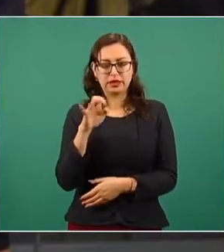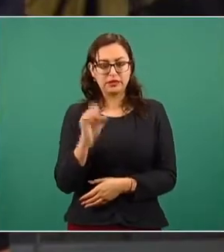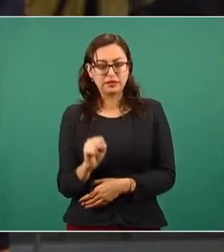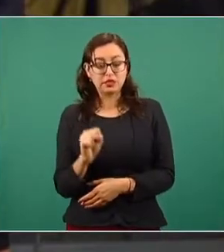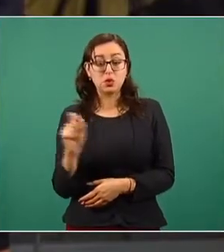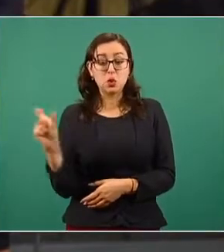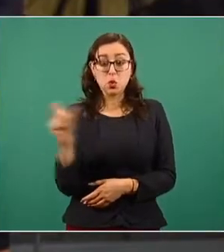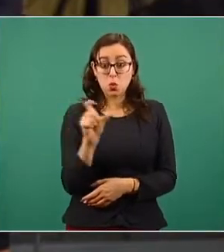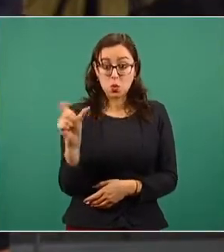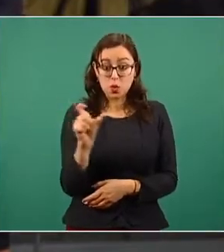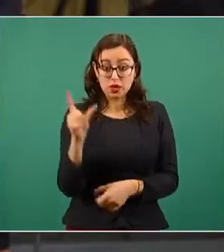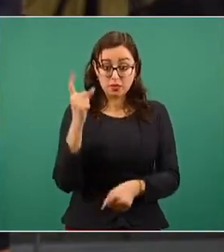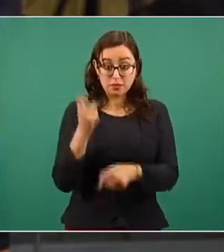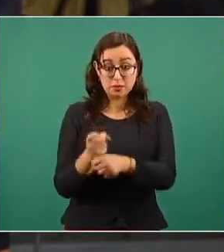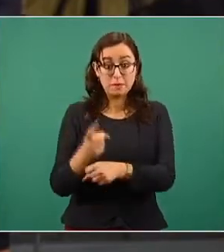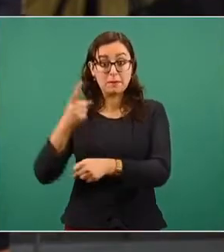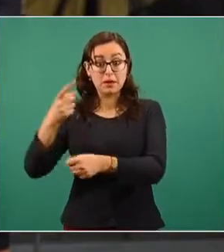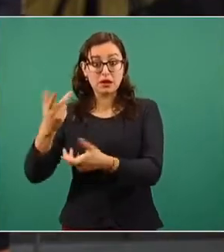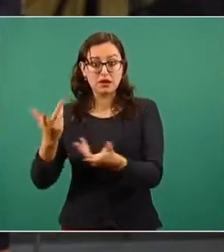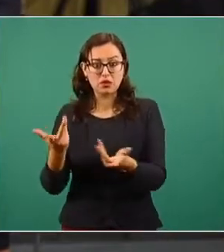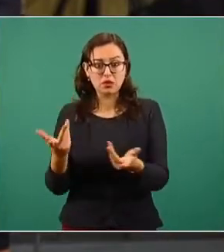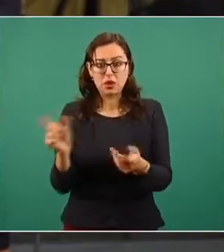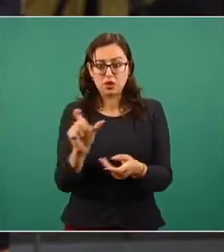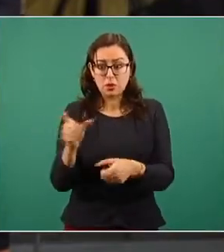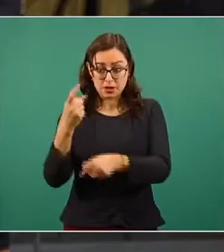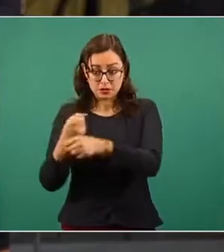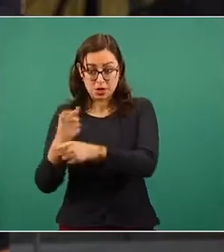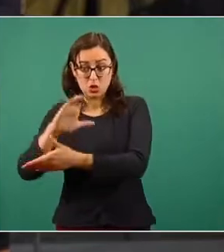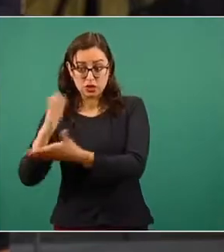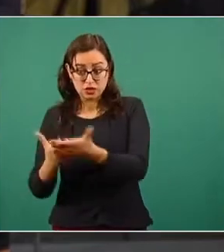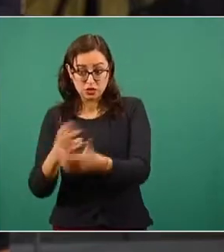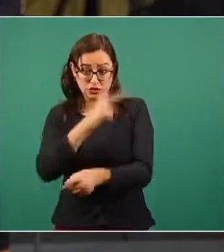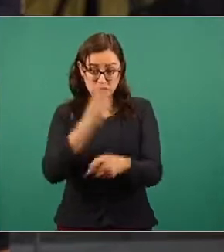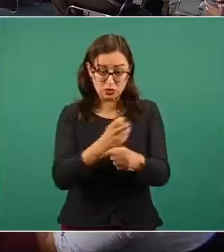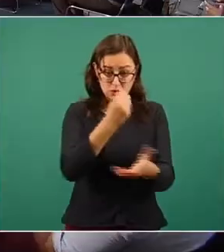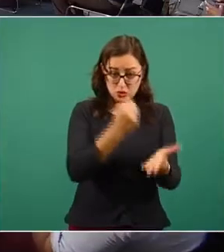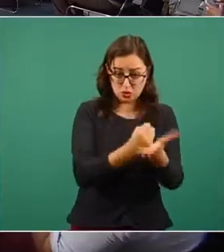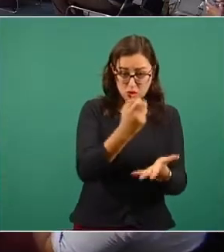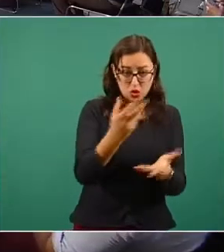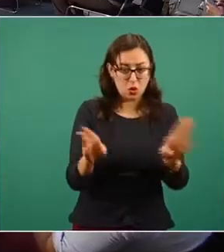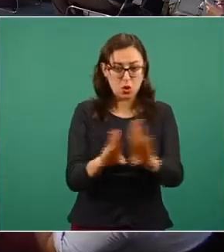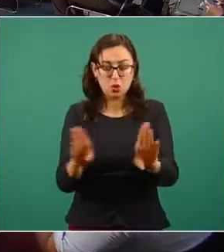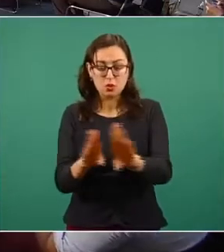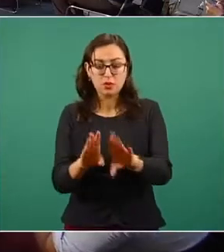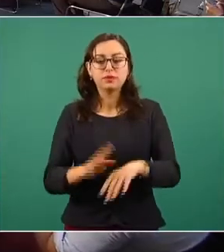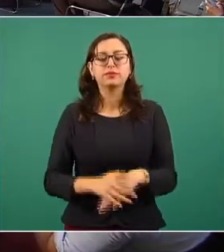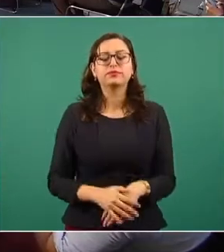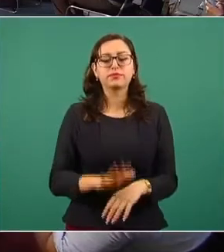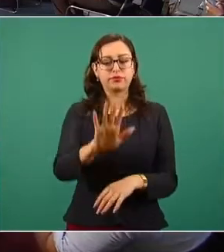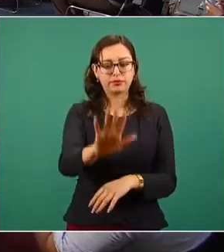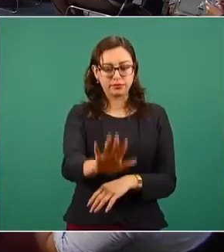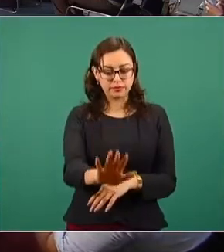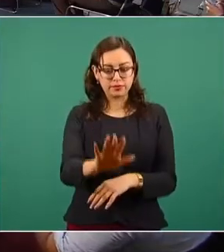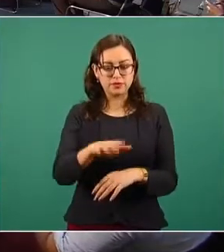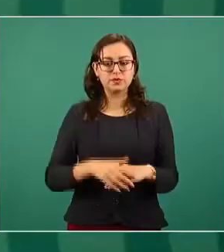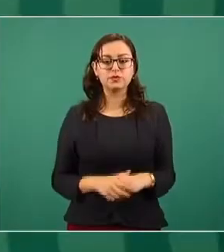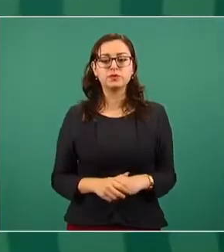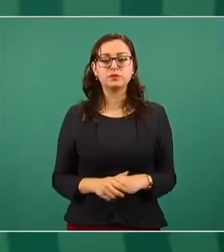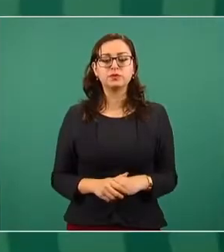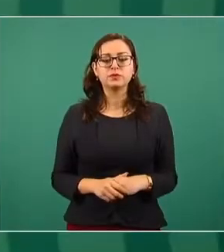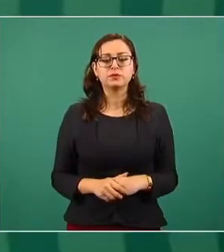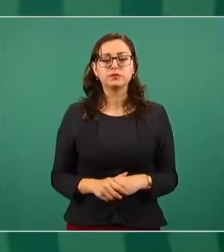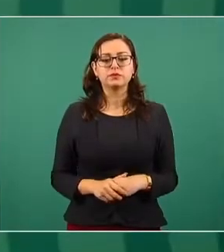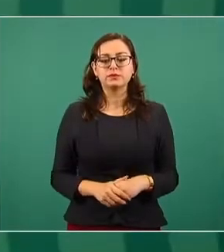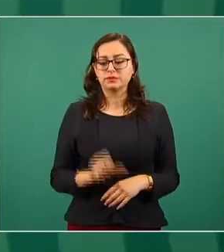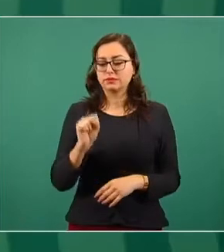tendría que ser? ¿Primero se firma el contrato y luego viene la autorización de COFEPRIS? No, a ver, todos los laboratorios con quien la Secretaría